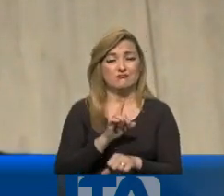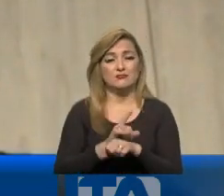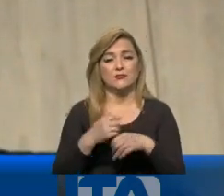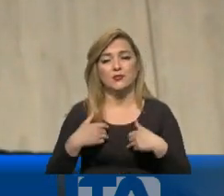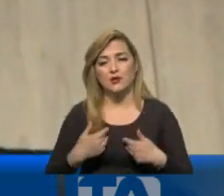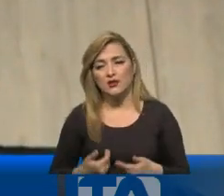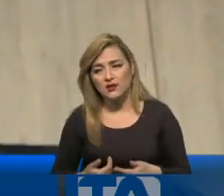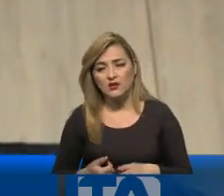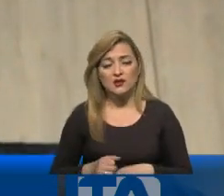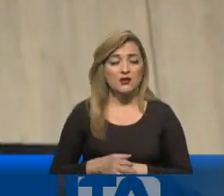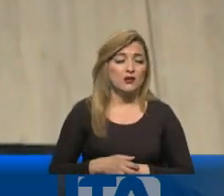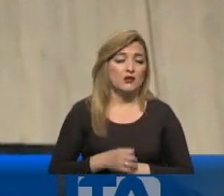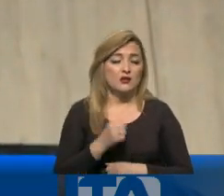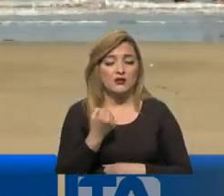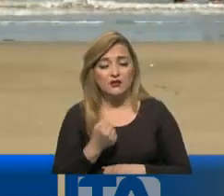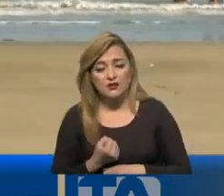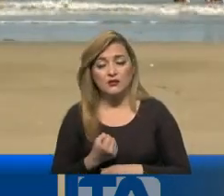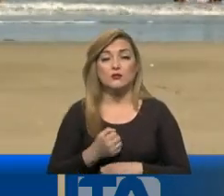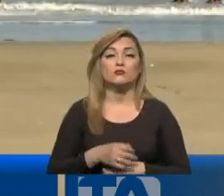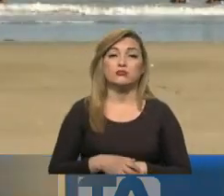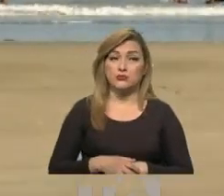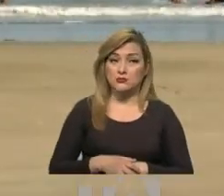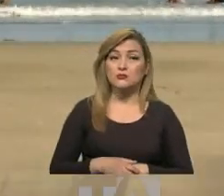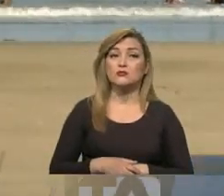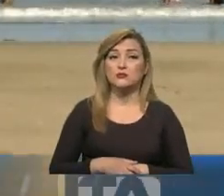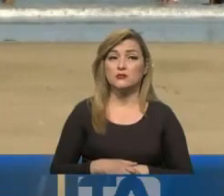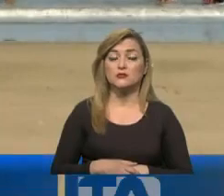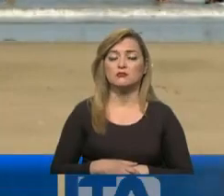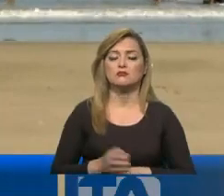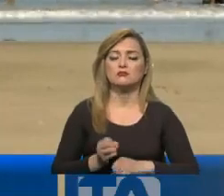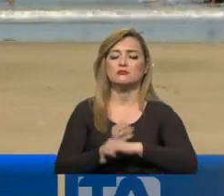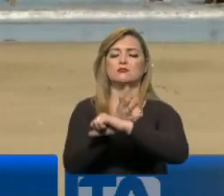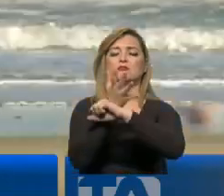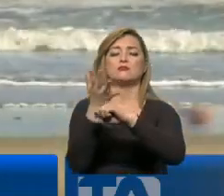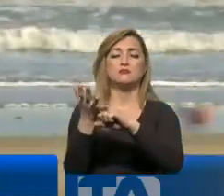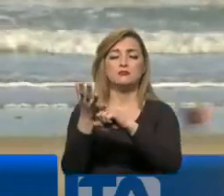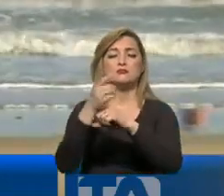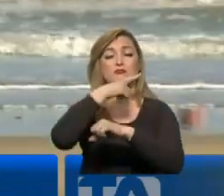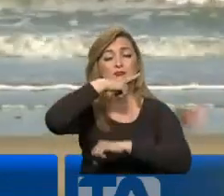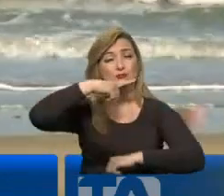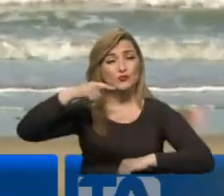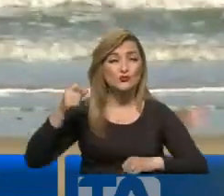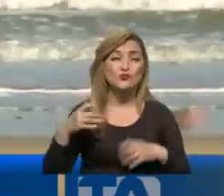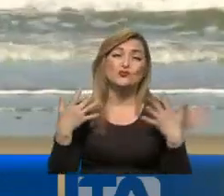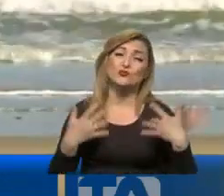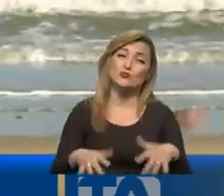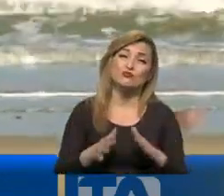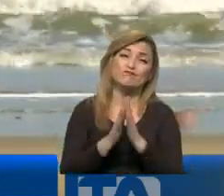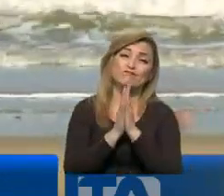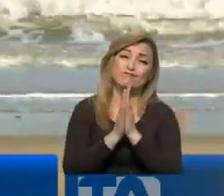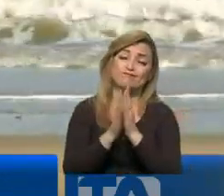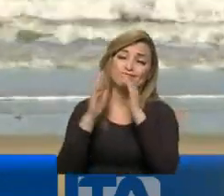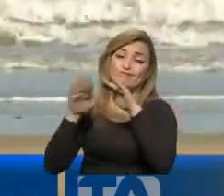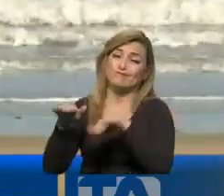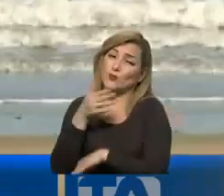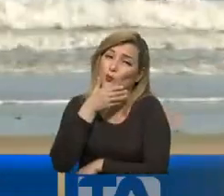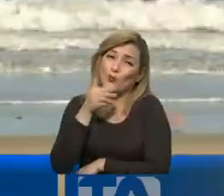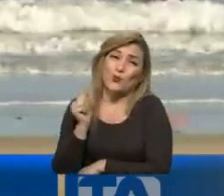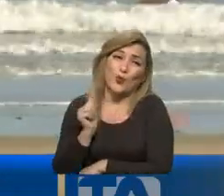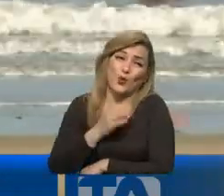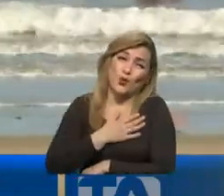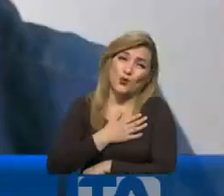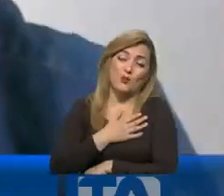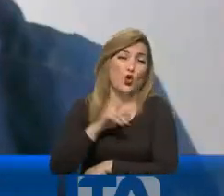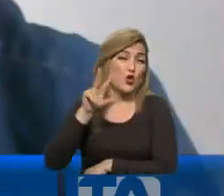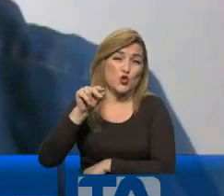personal ya está agotado. Pero si pueden dar una recomendación frente al feriado y si la más efectiva, es decir, no salir de casa, no puede